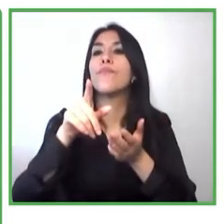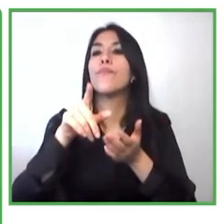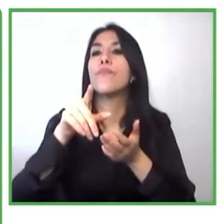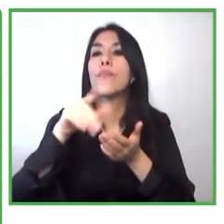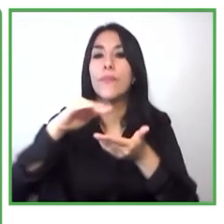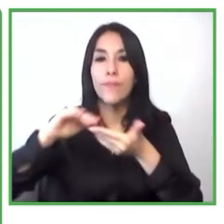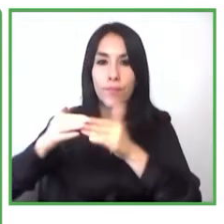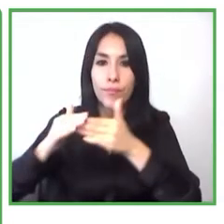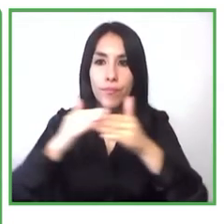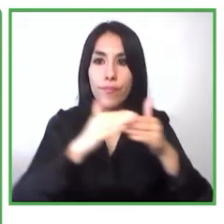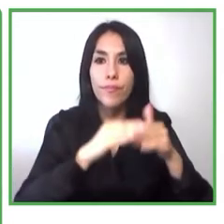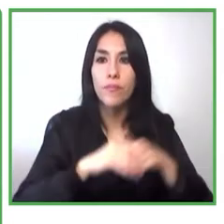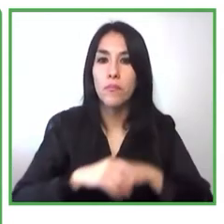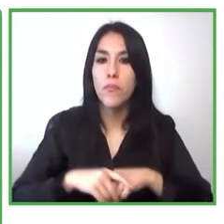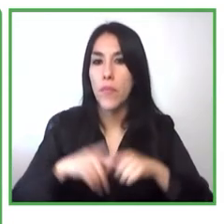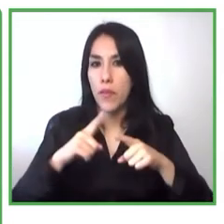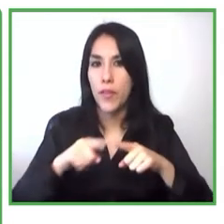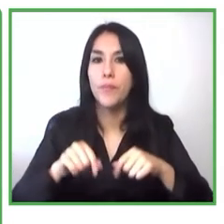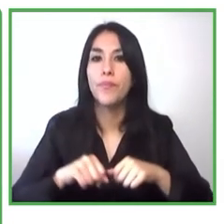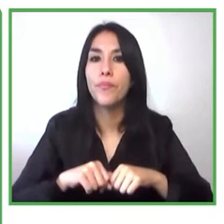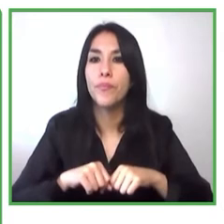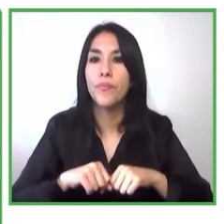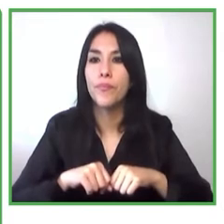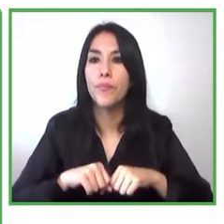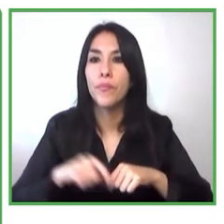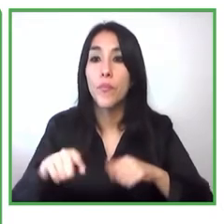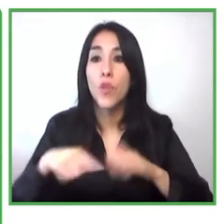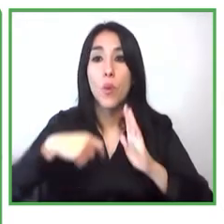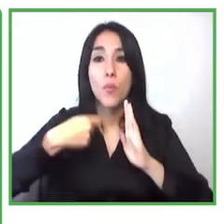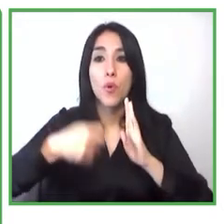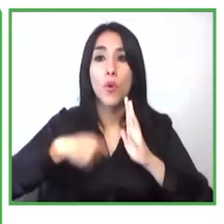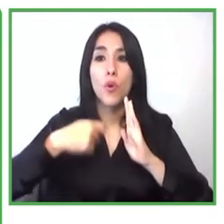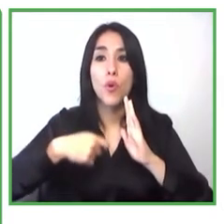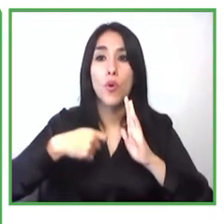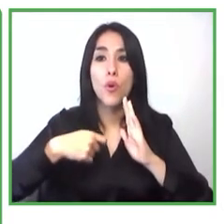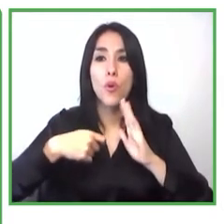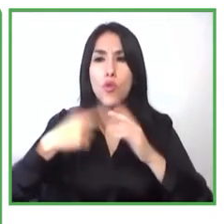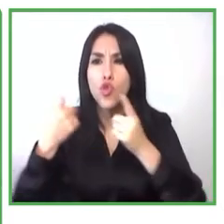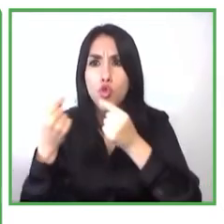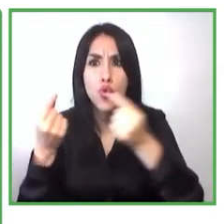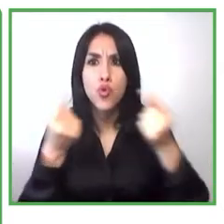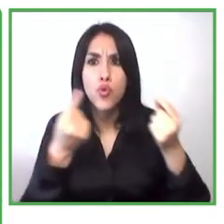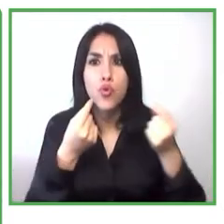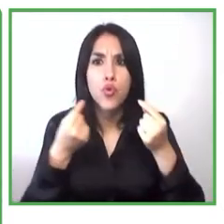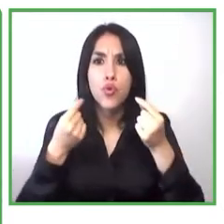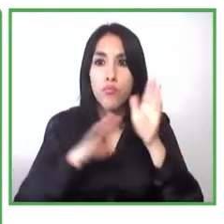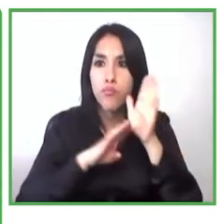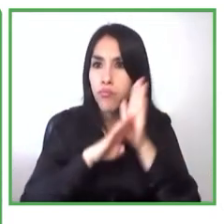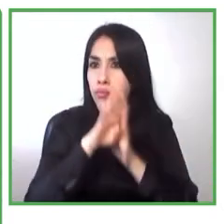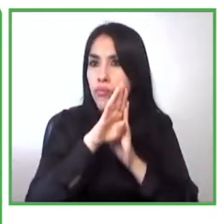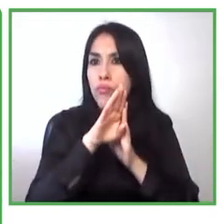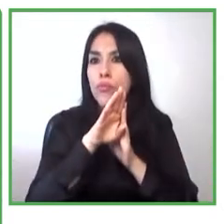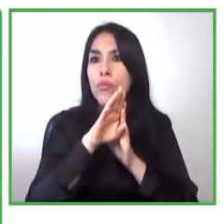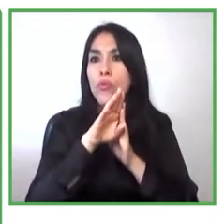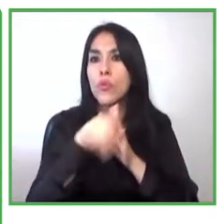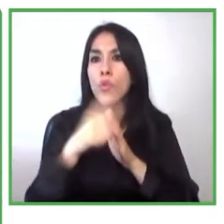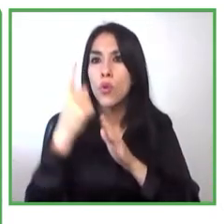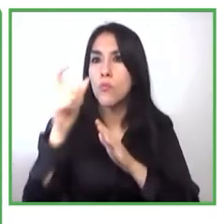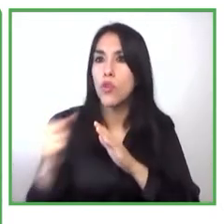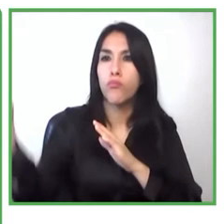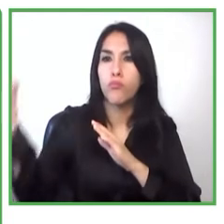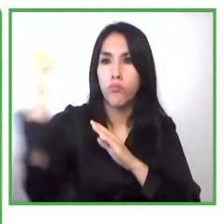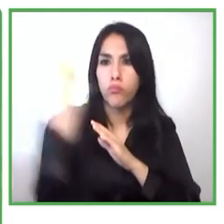proyecto que nosotros desarrollamos y por el cual estoy acá invitada tenía como objetivo